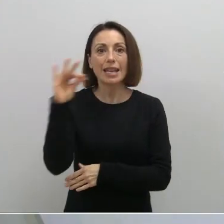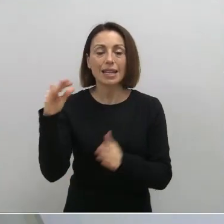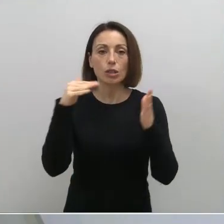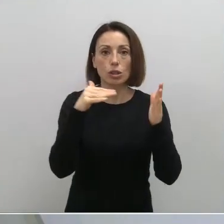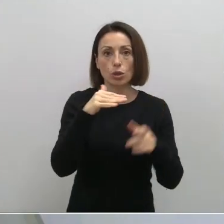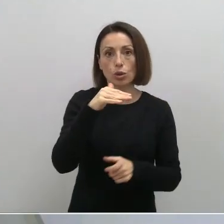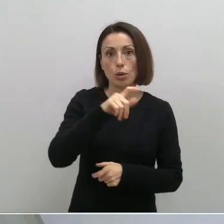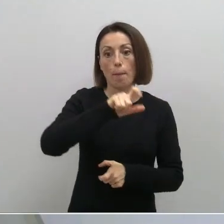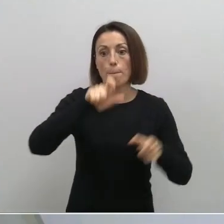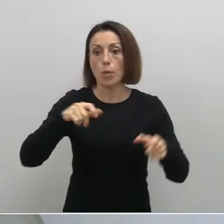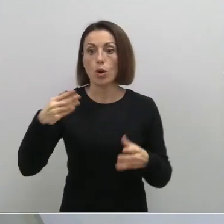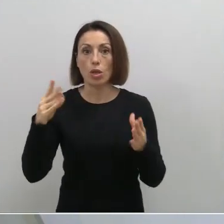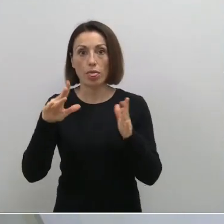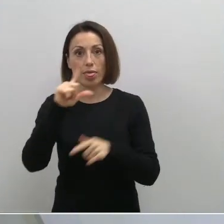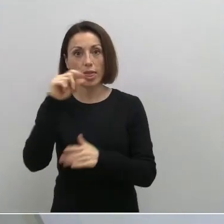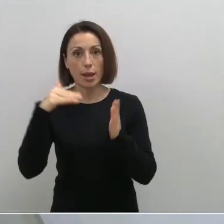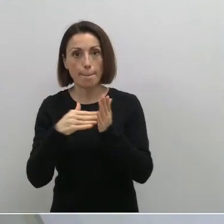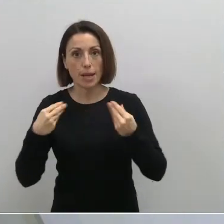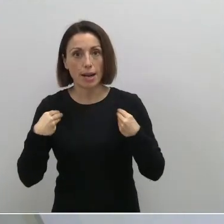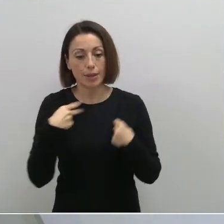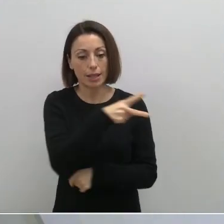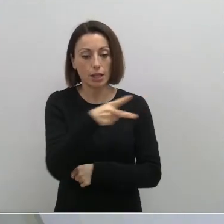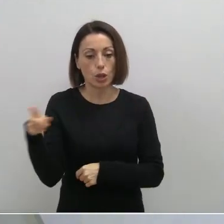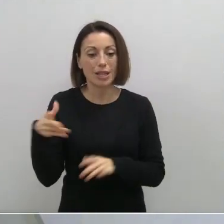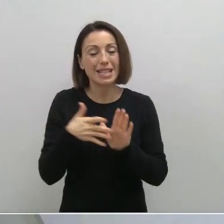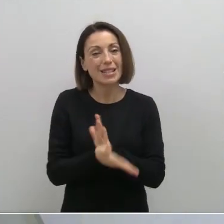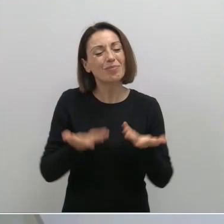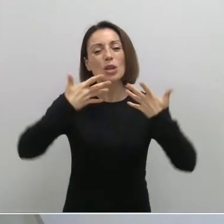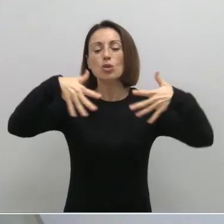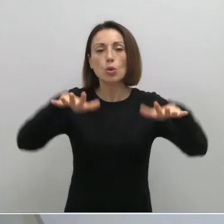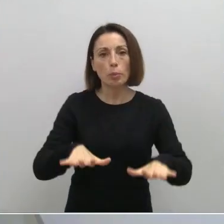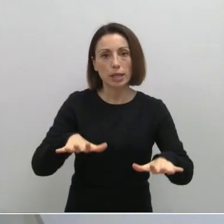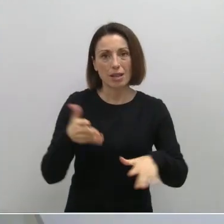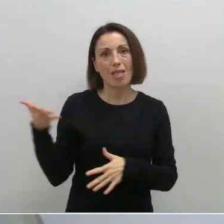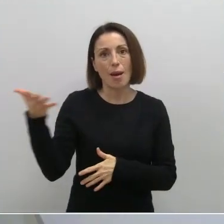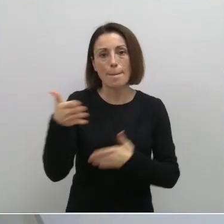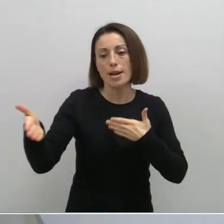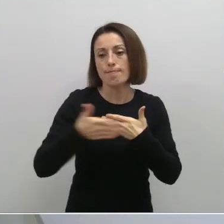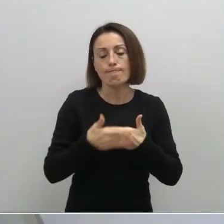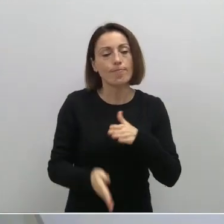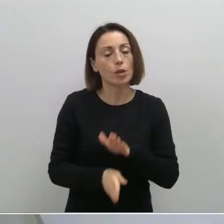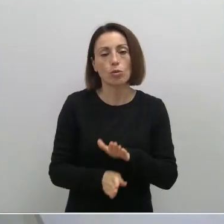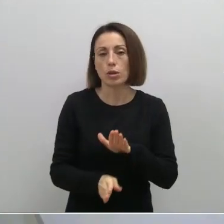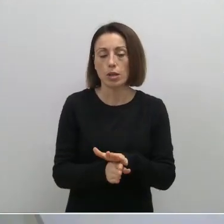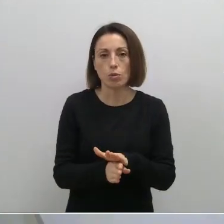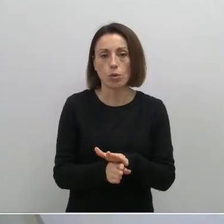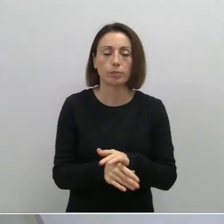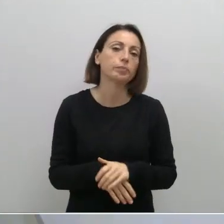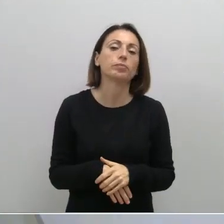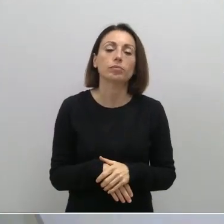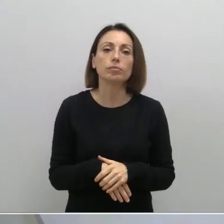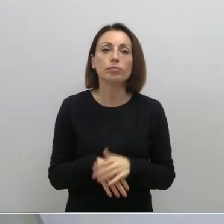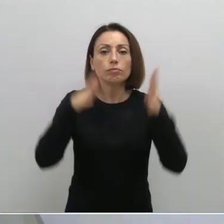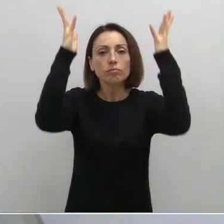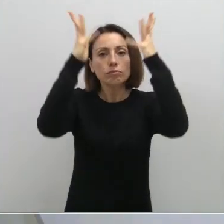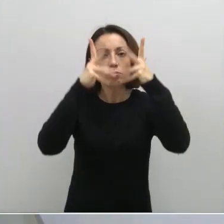habitantes en los últimos 14 días y, por lo tanto, sigue suspendida la actividad hostelera en ellos, también en terrazas. Hay que puntualizar